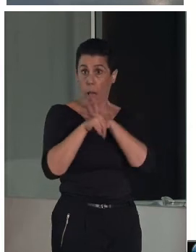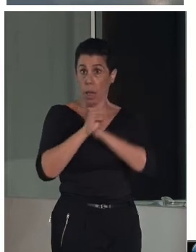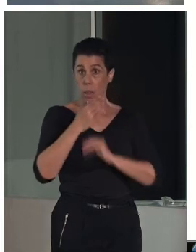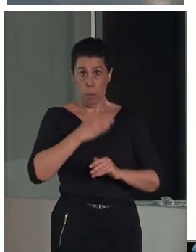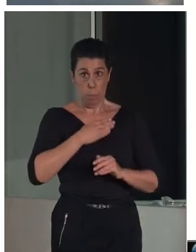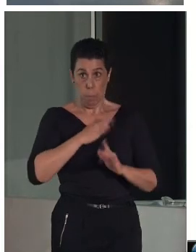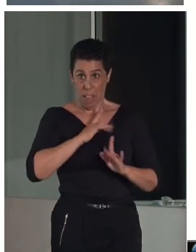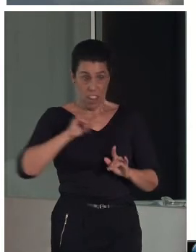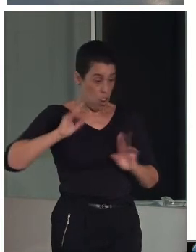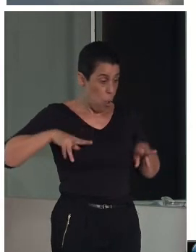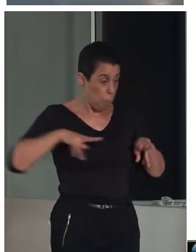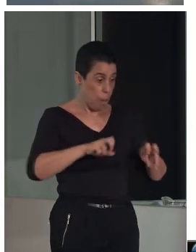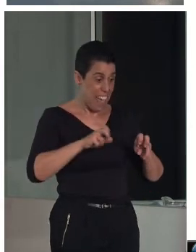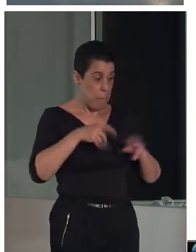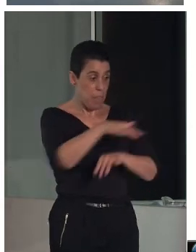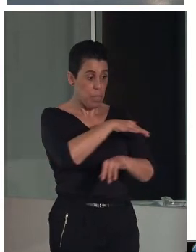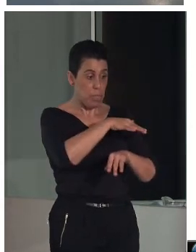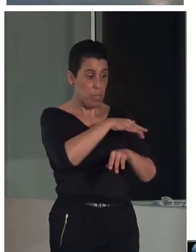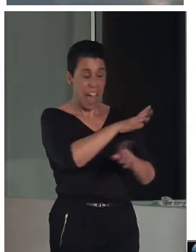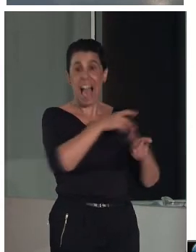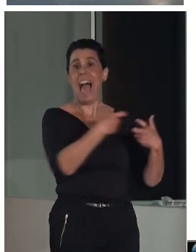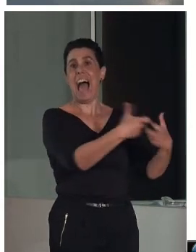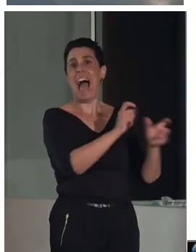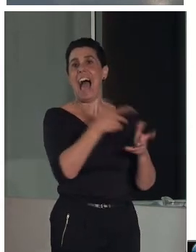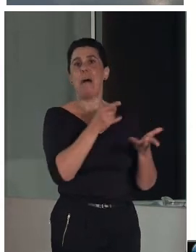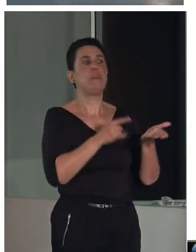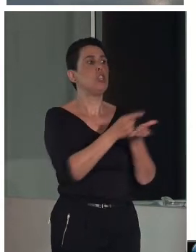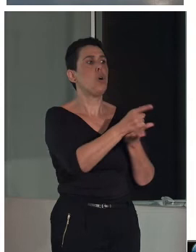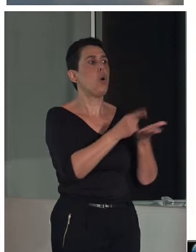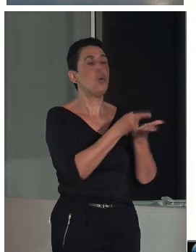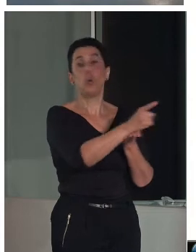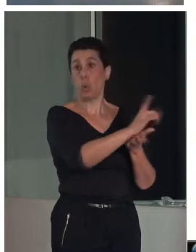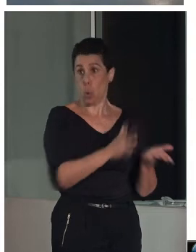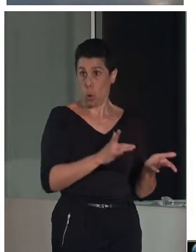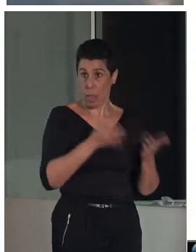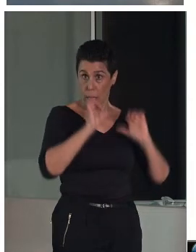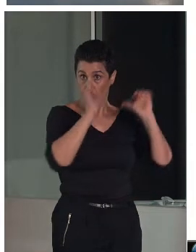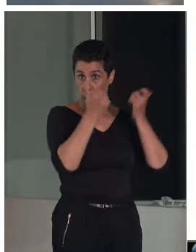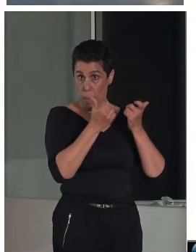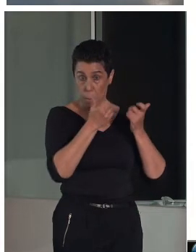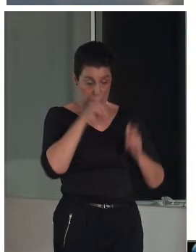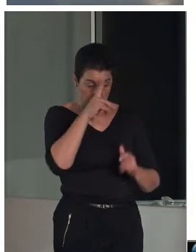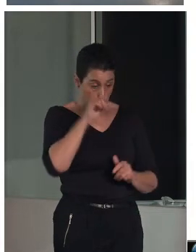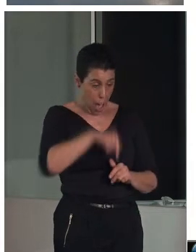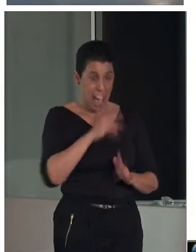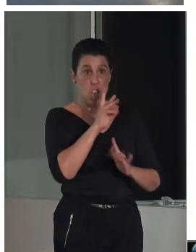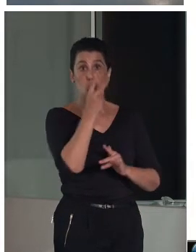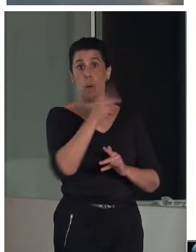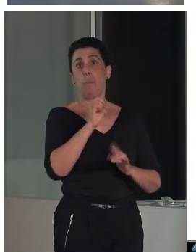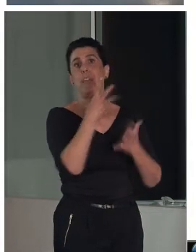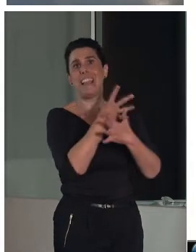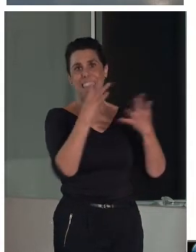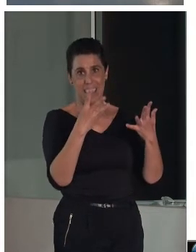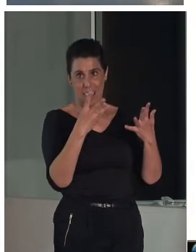en el ámbito rural. Entonces, nuestras tres…, definimos para el 2019 tres acciones. Tened en cuenta que llevamos un año.